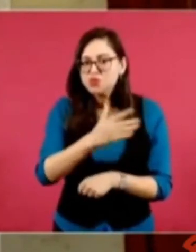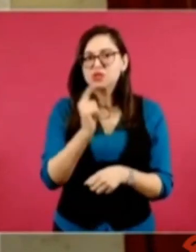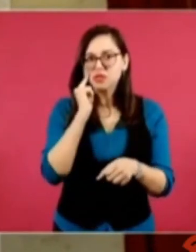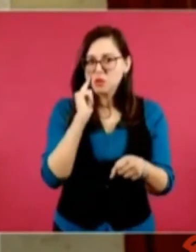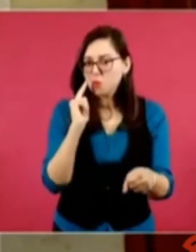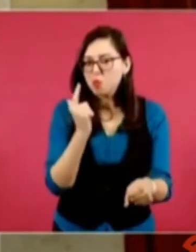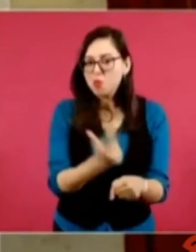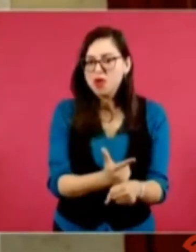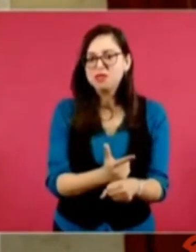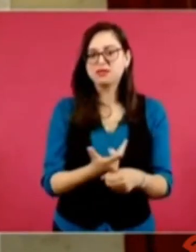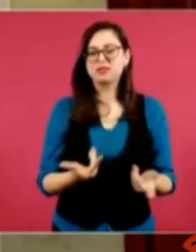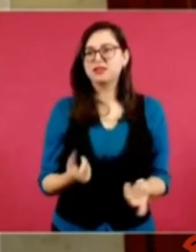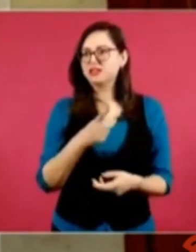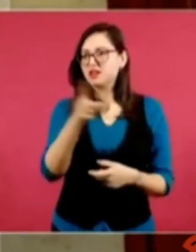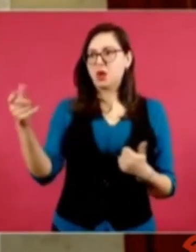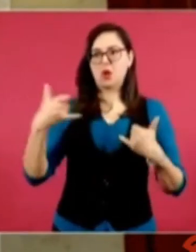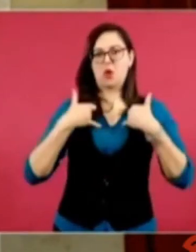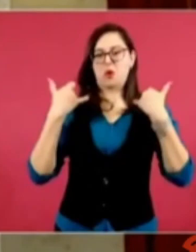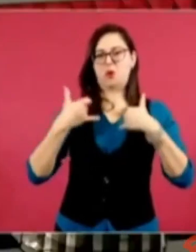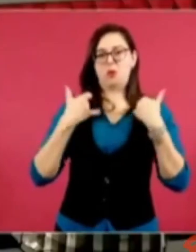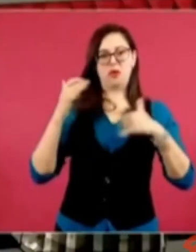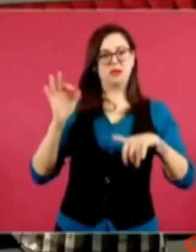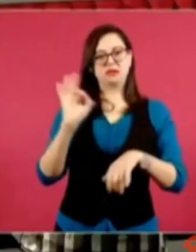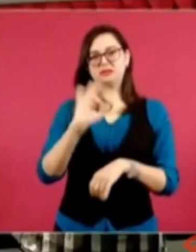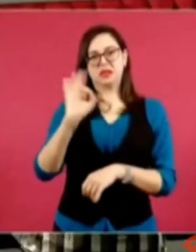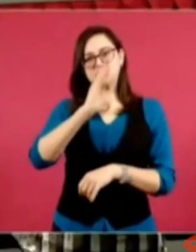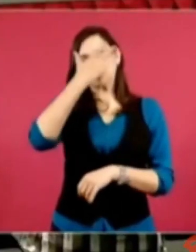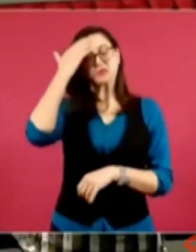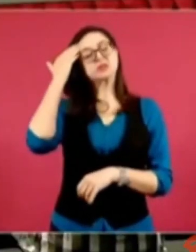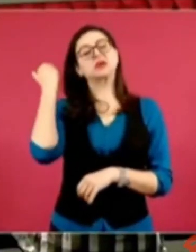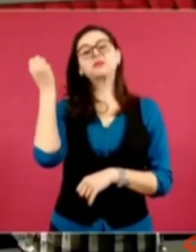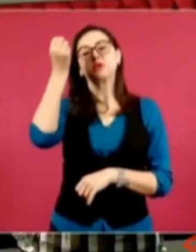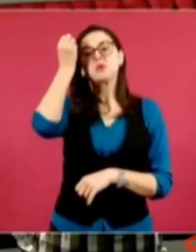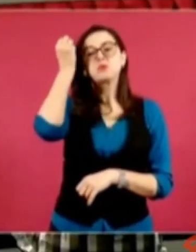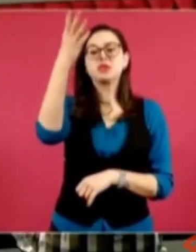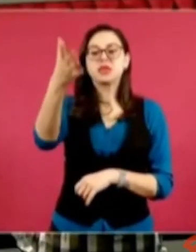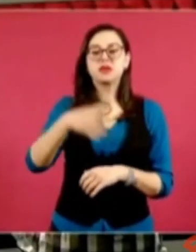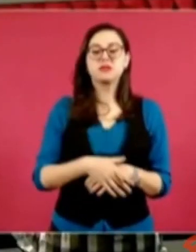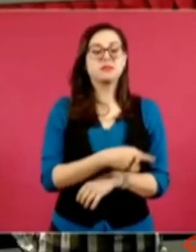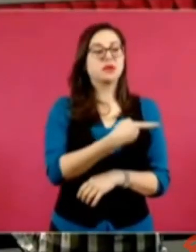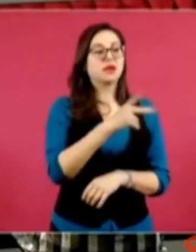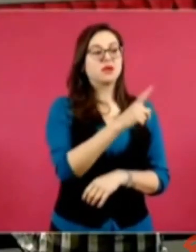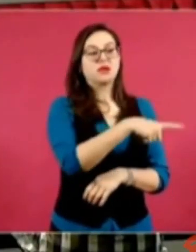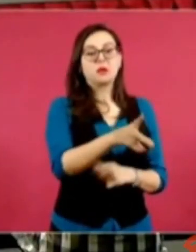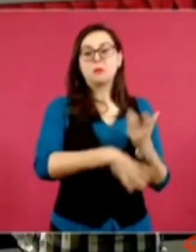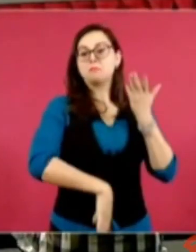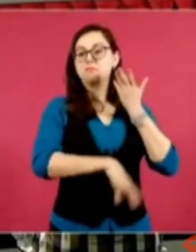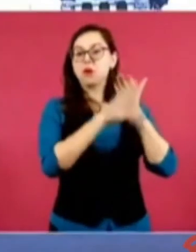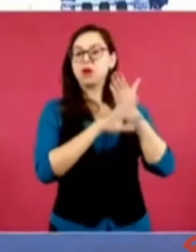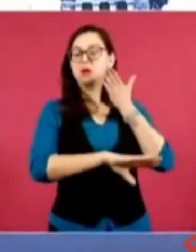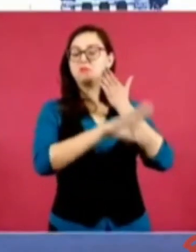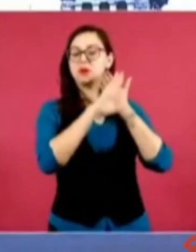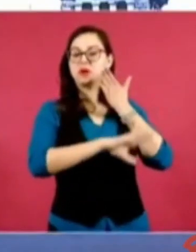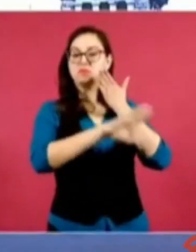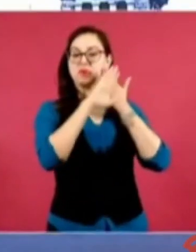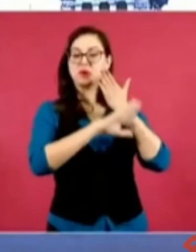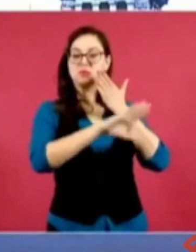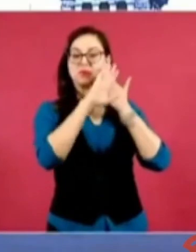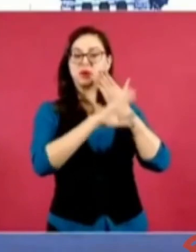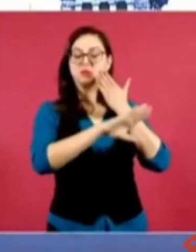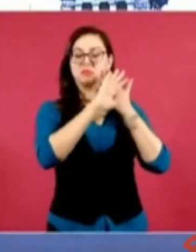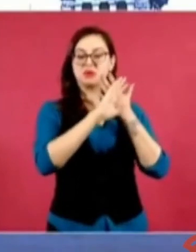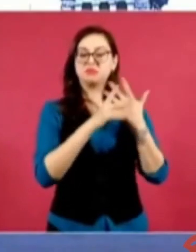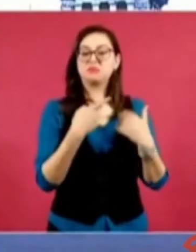todo esto para los jóvenes cómo hemos enfrentado todo eso bueno porque el pueblo es mucha